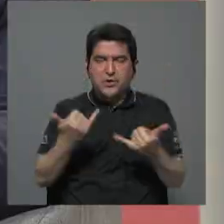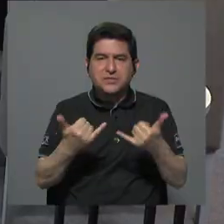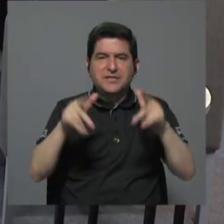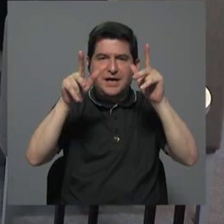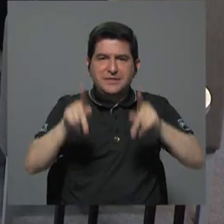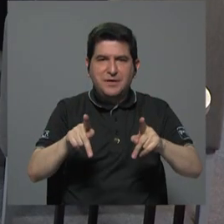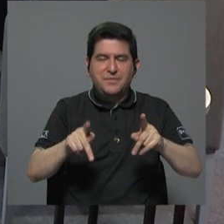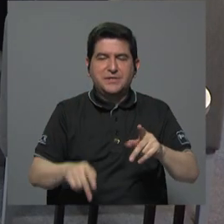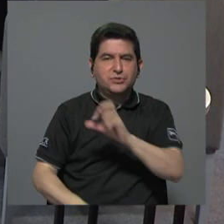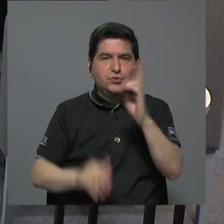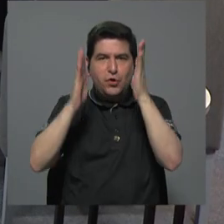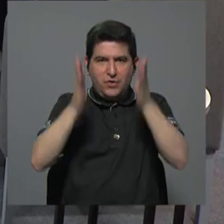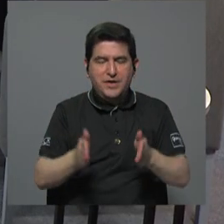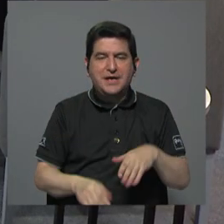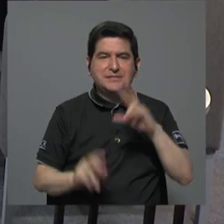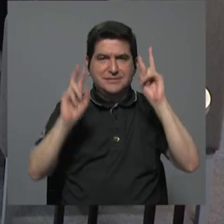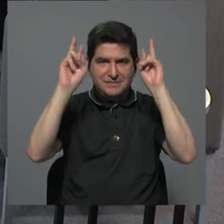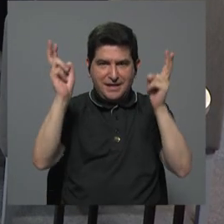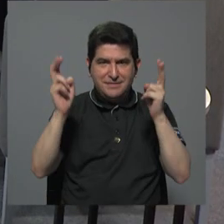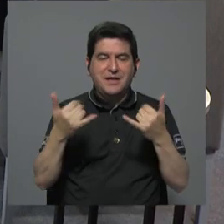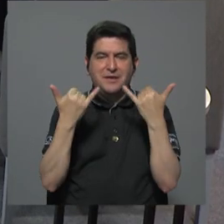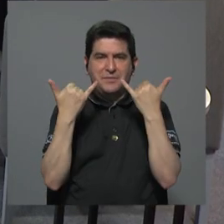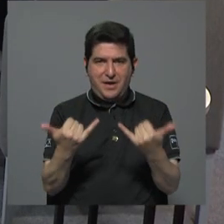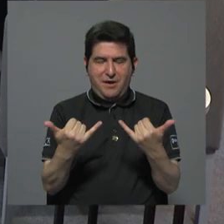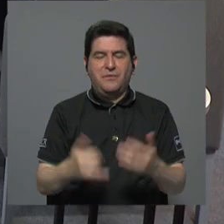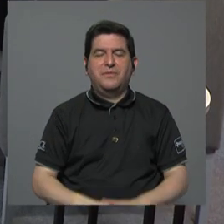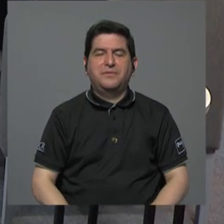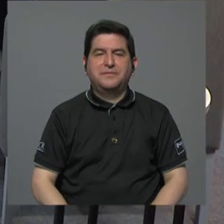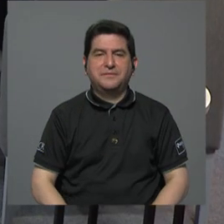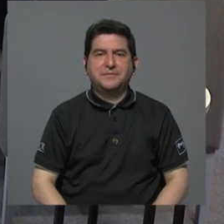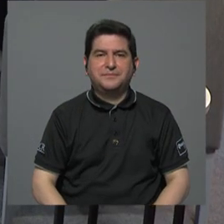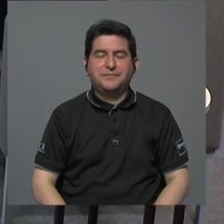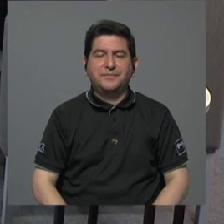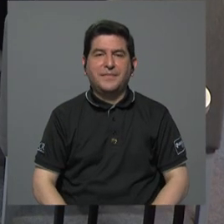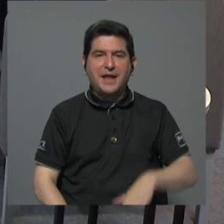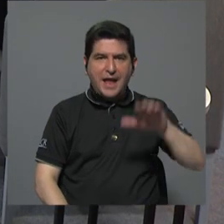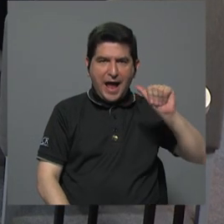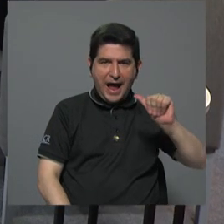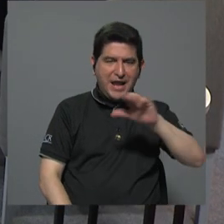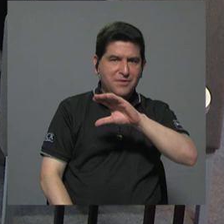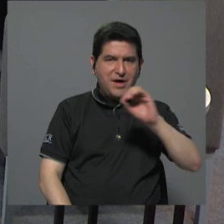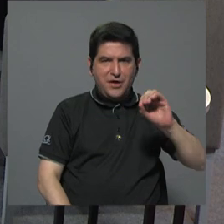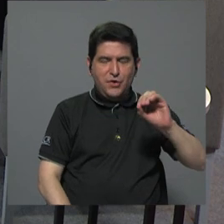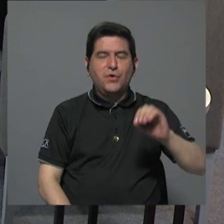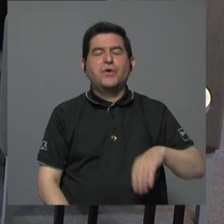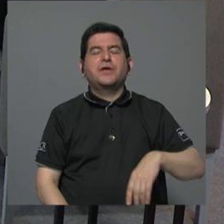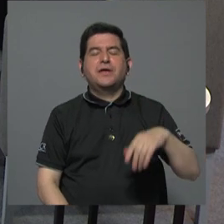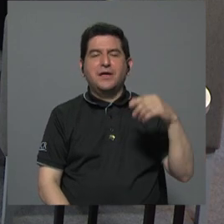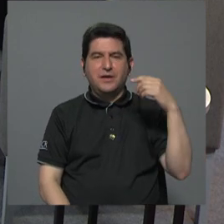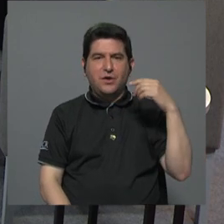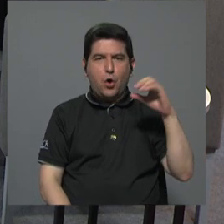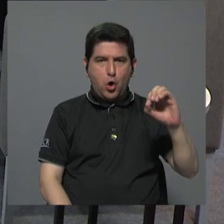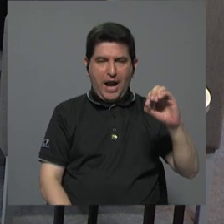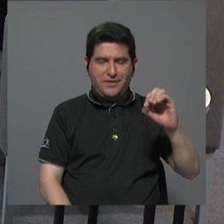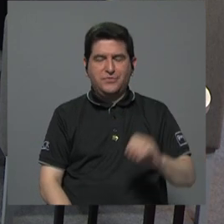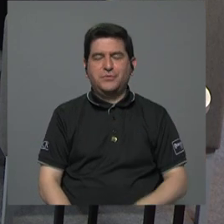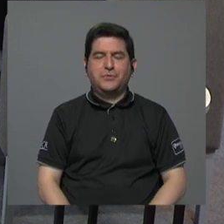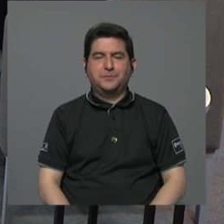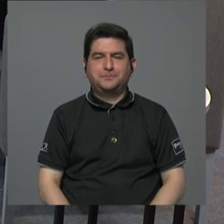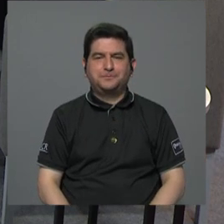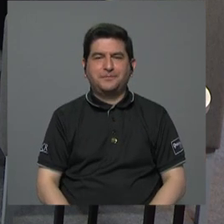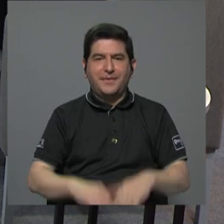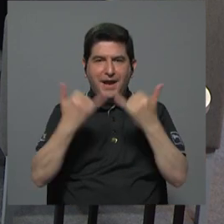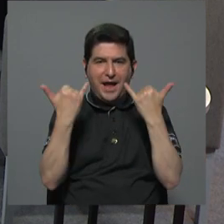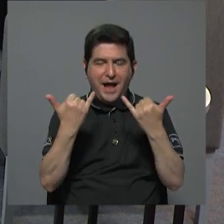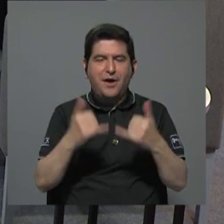costarricenses sobre este tema que ustedes tienen aquí tanto don Álvaro Ramírez como don Orlando Guerrero y vamos a